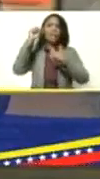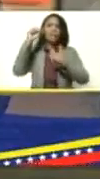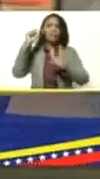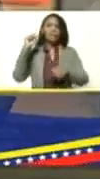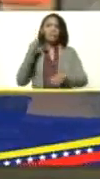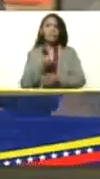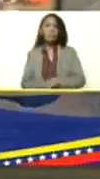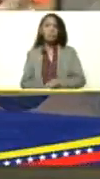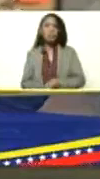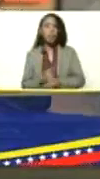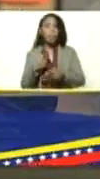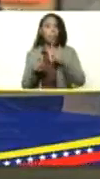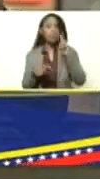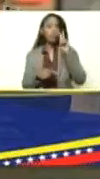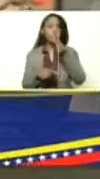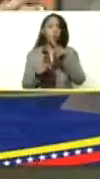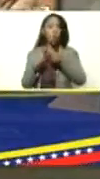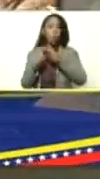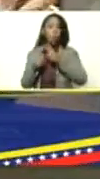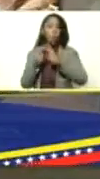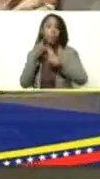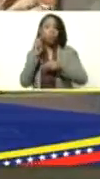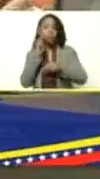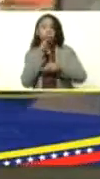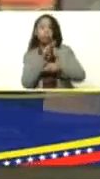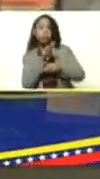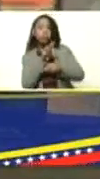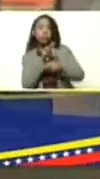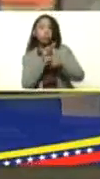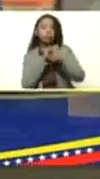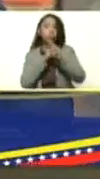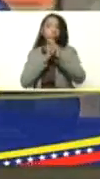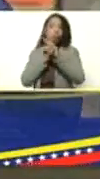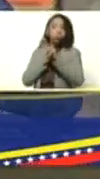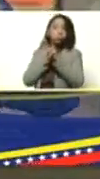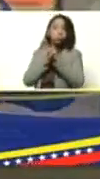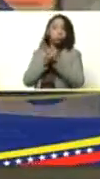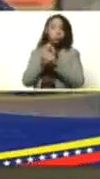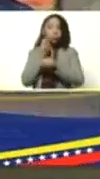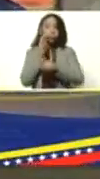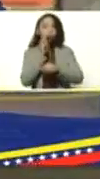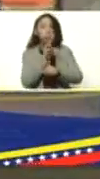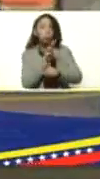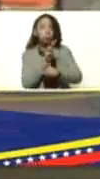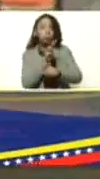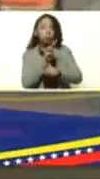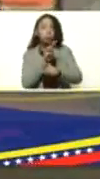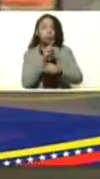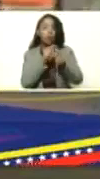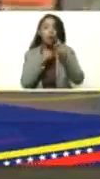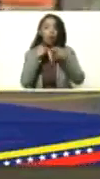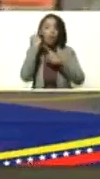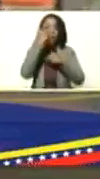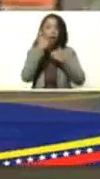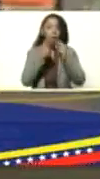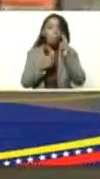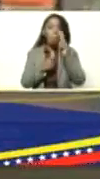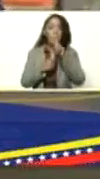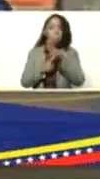pero después vio cosas vio cosas para acá vio cosas allá le vio la cara al fascismo